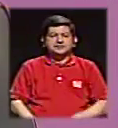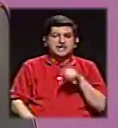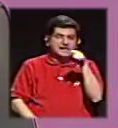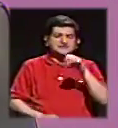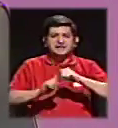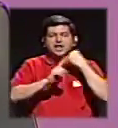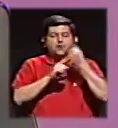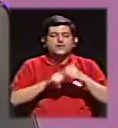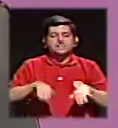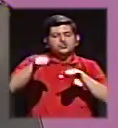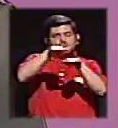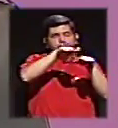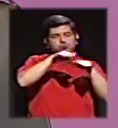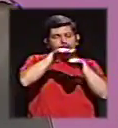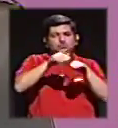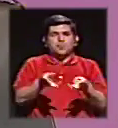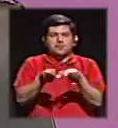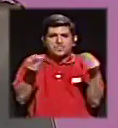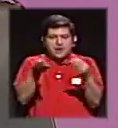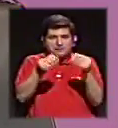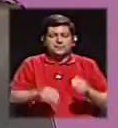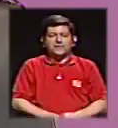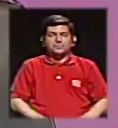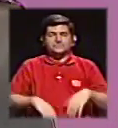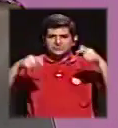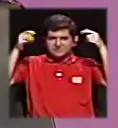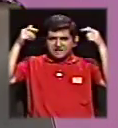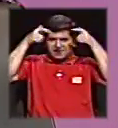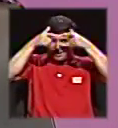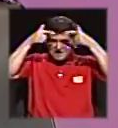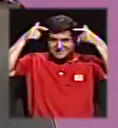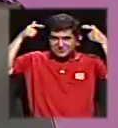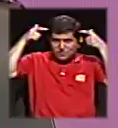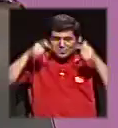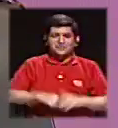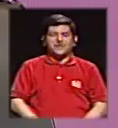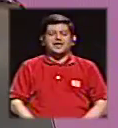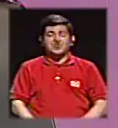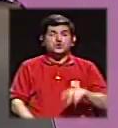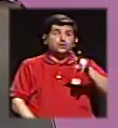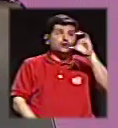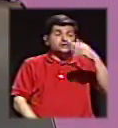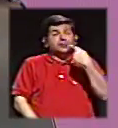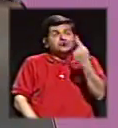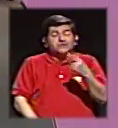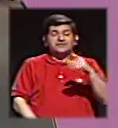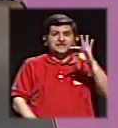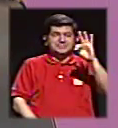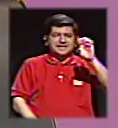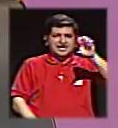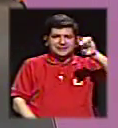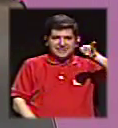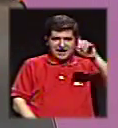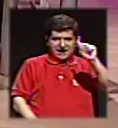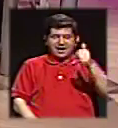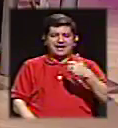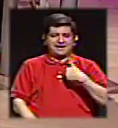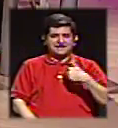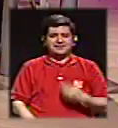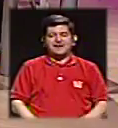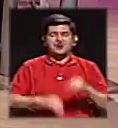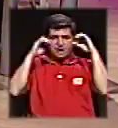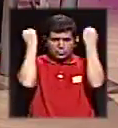bajo la sombra, de las alas del sombrero de Otón Solís, de uno de los 200, según la TEJA. Sí. Anny, pero tampoco lo tenía el